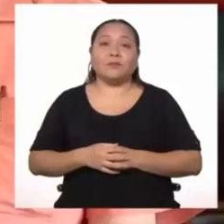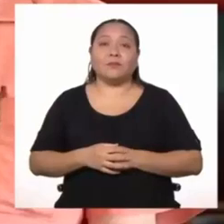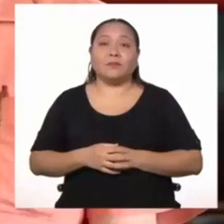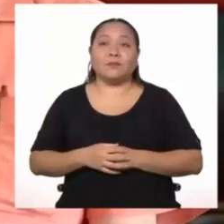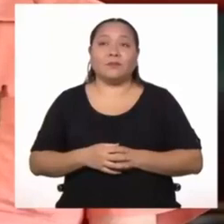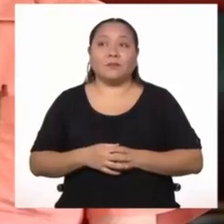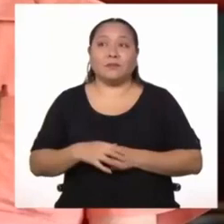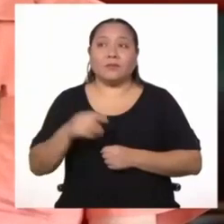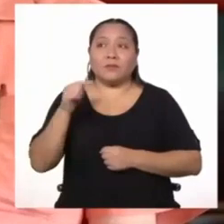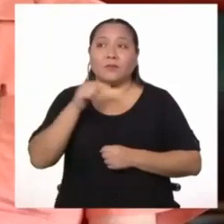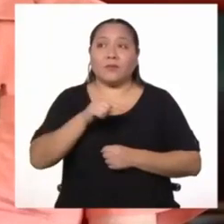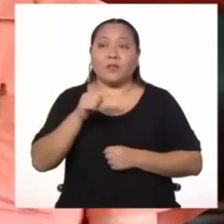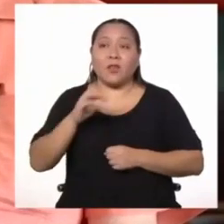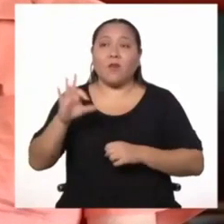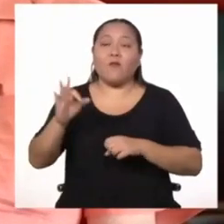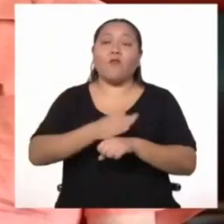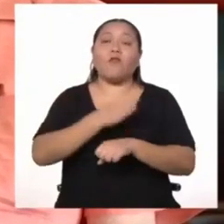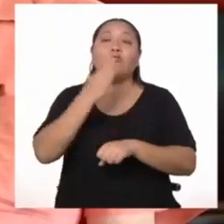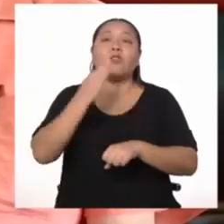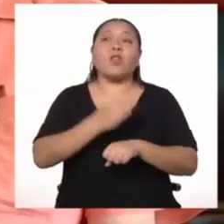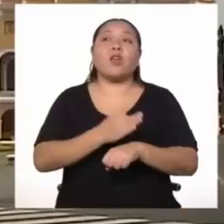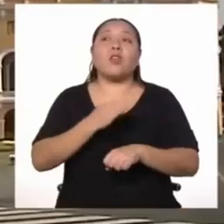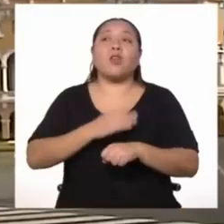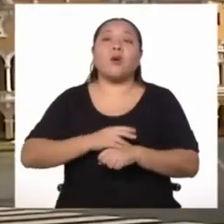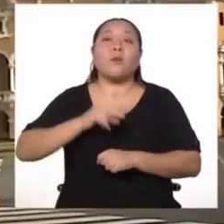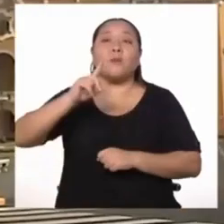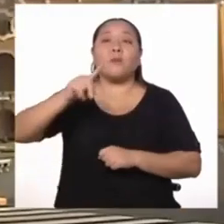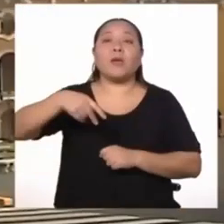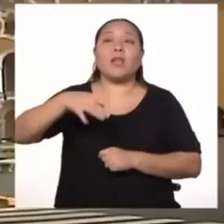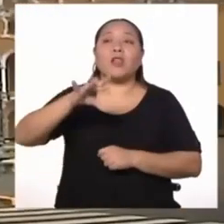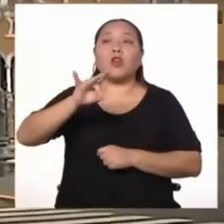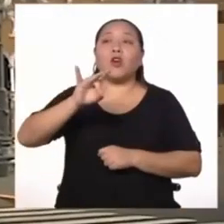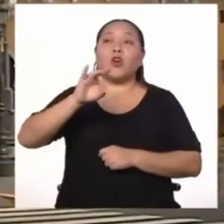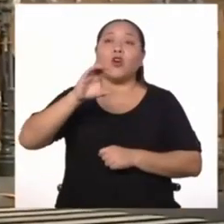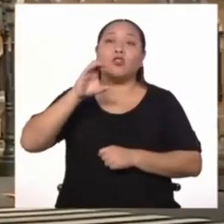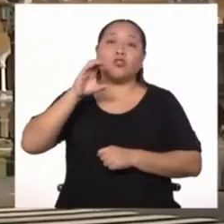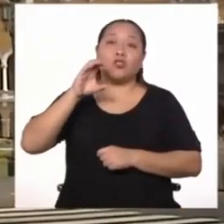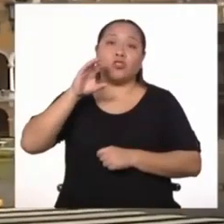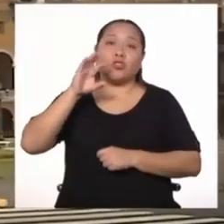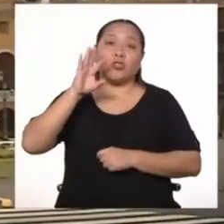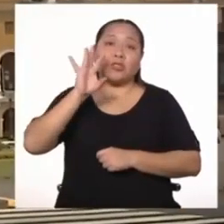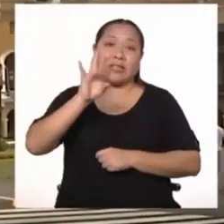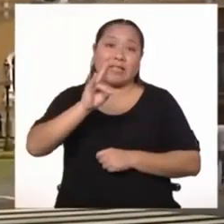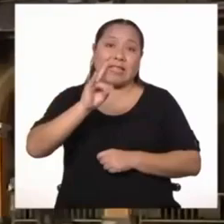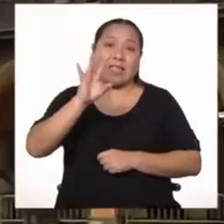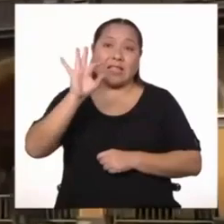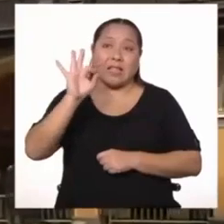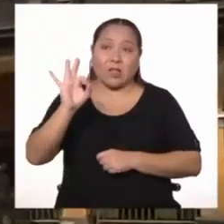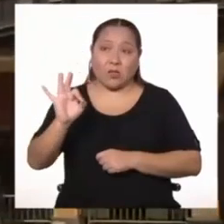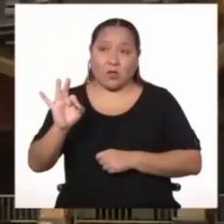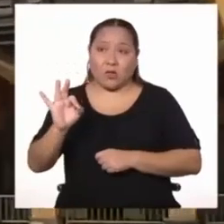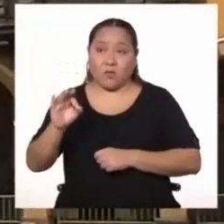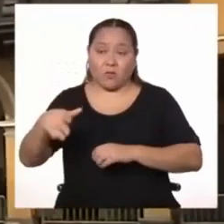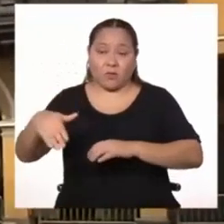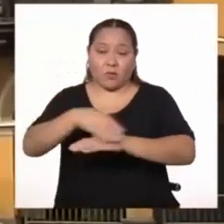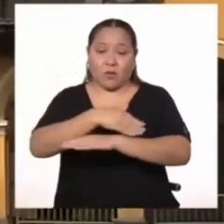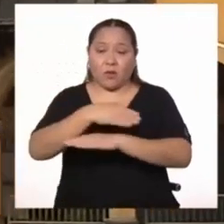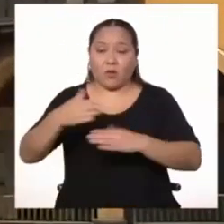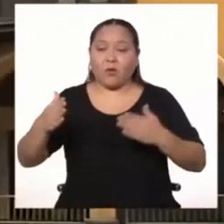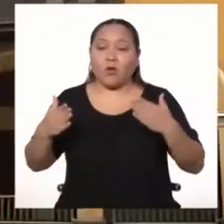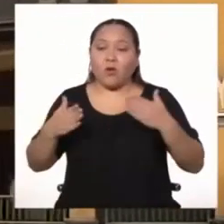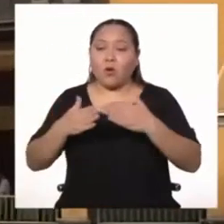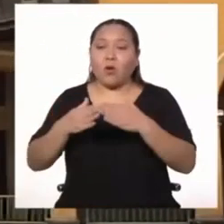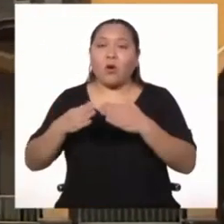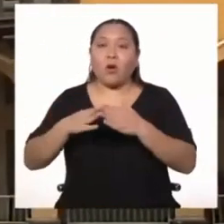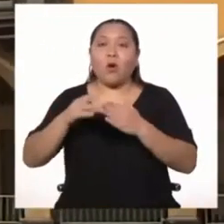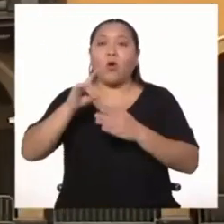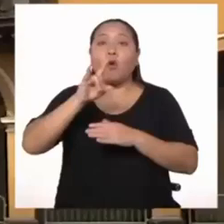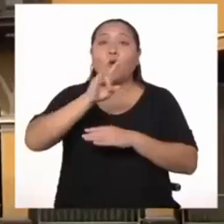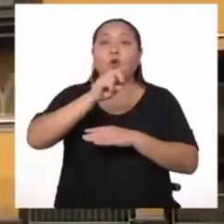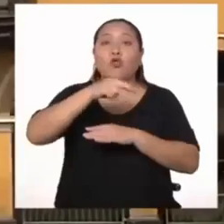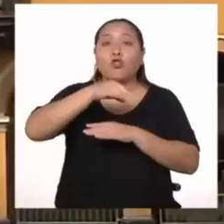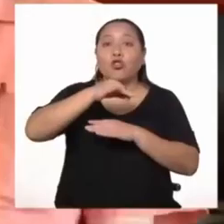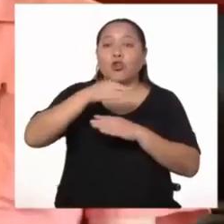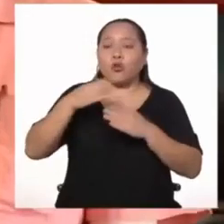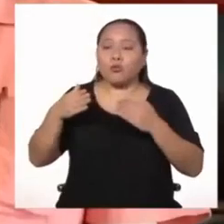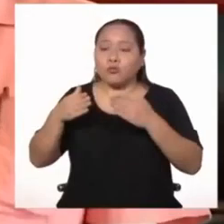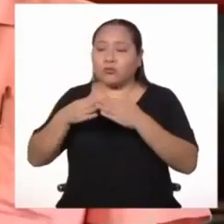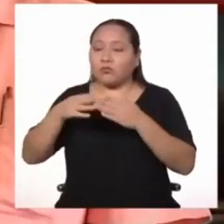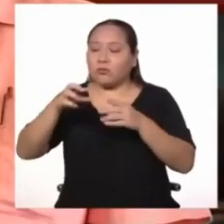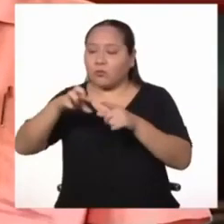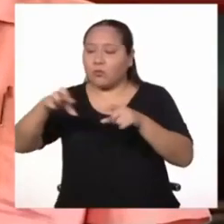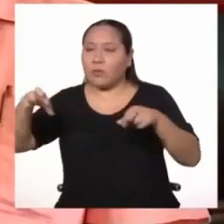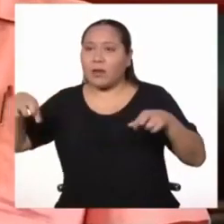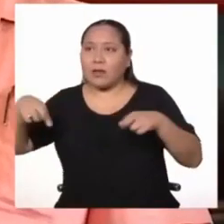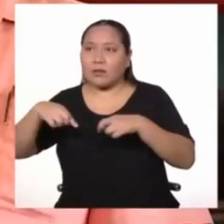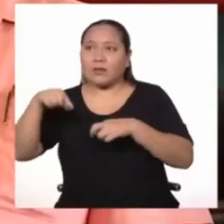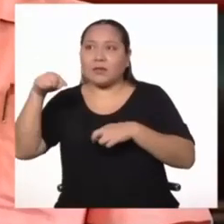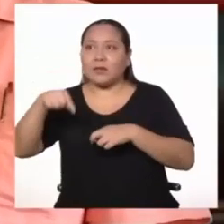Eso fue fundado en 1879, en la esquina de Girón Unión con Plaza de Armas, hasta que en las revoluciones